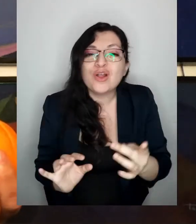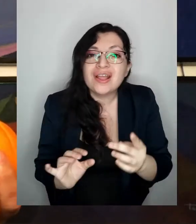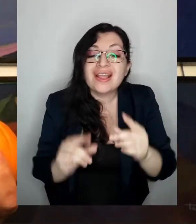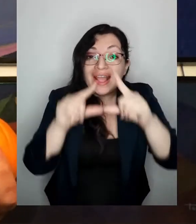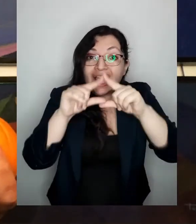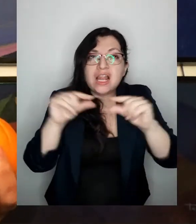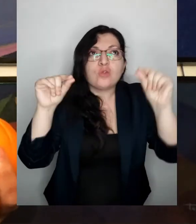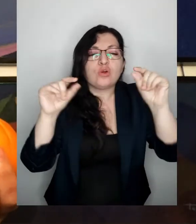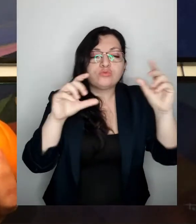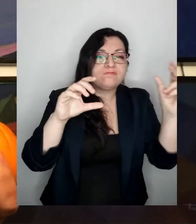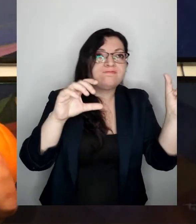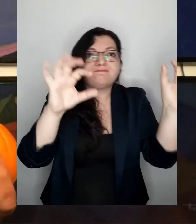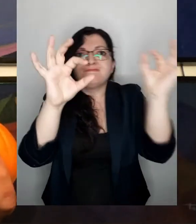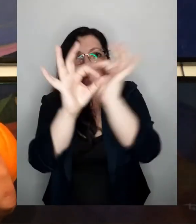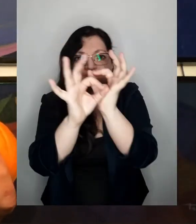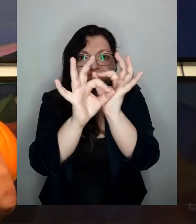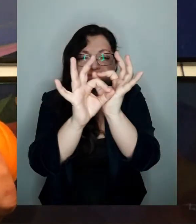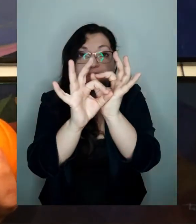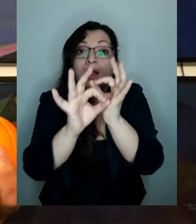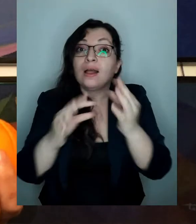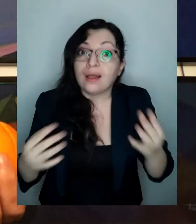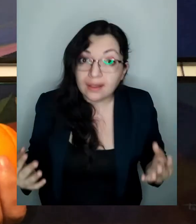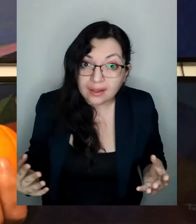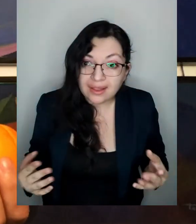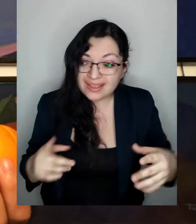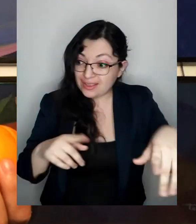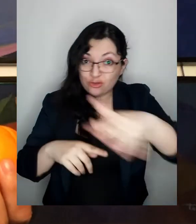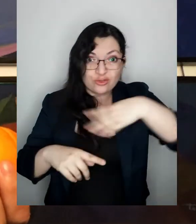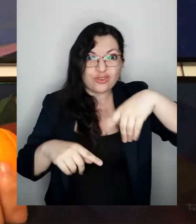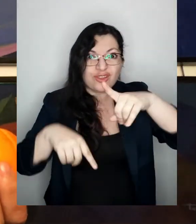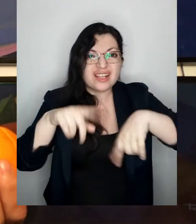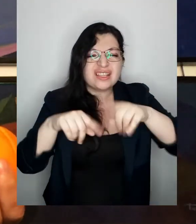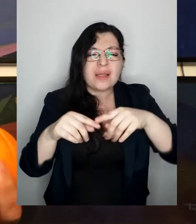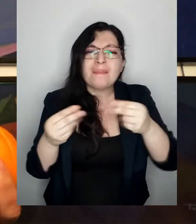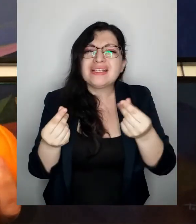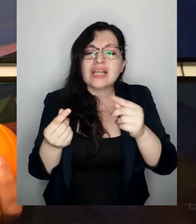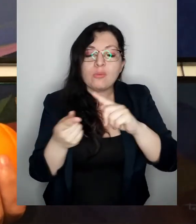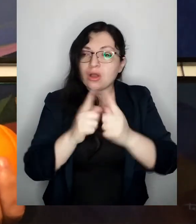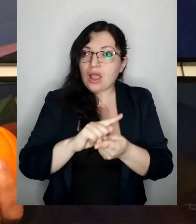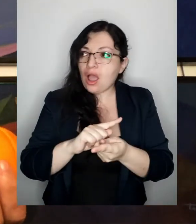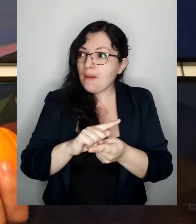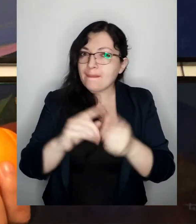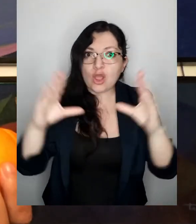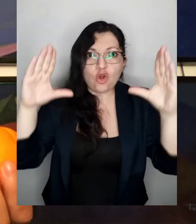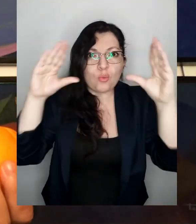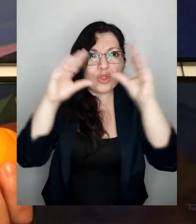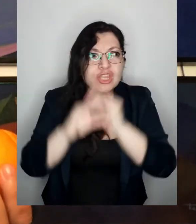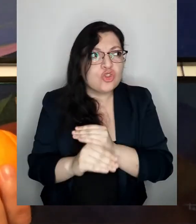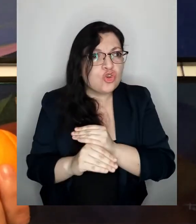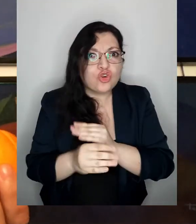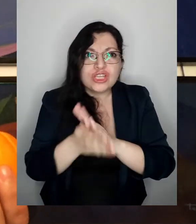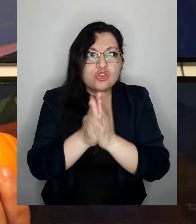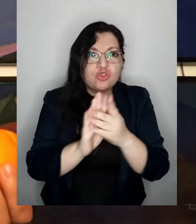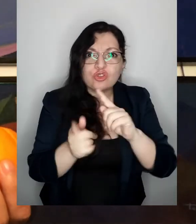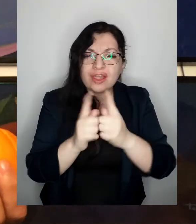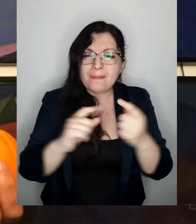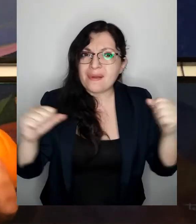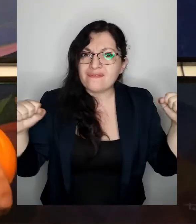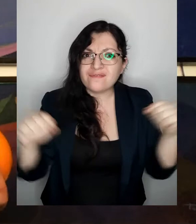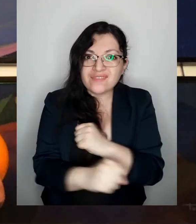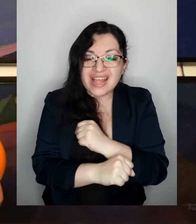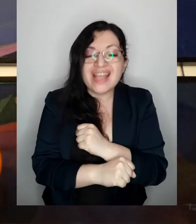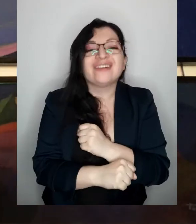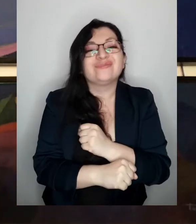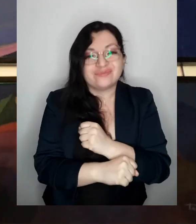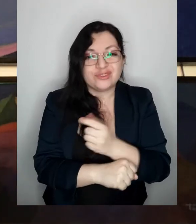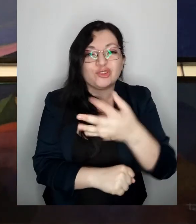instante y en la tierra parece que de repente todo se hiciera de noche y todo se pusiera muy helado eso